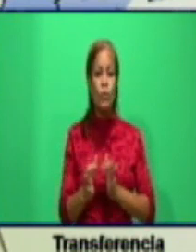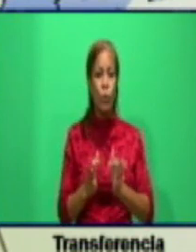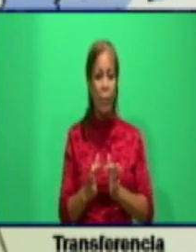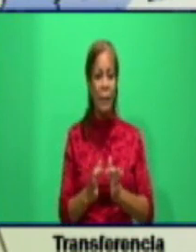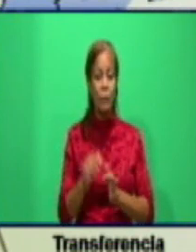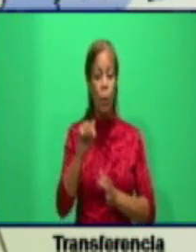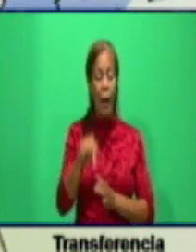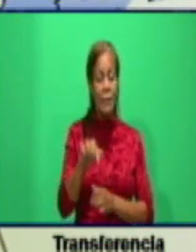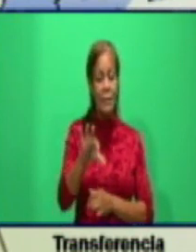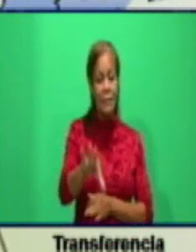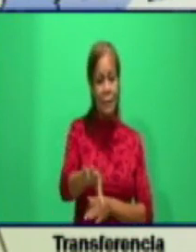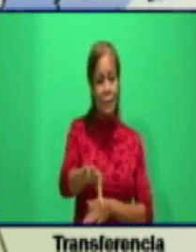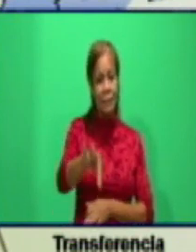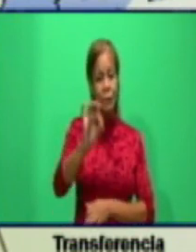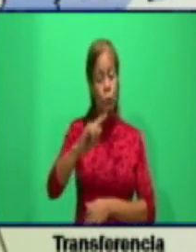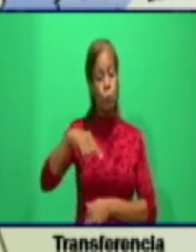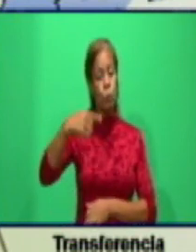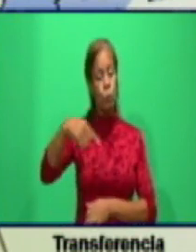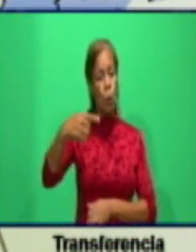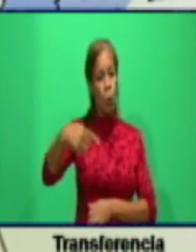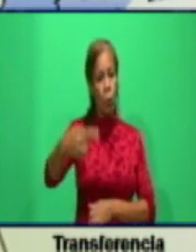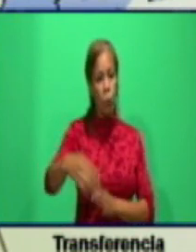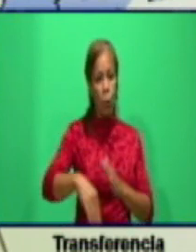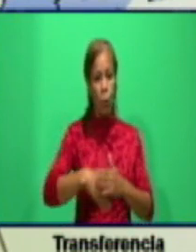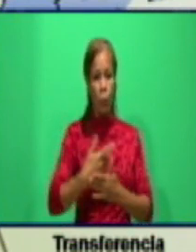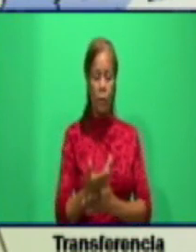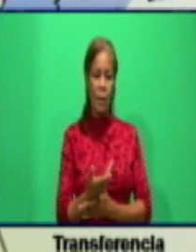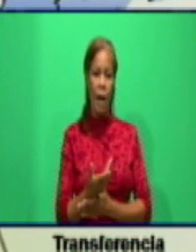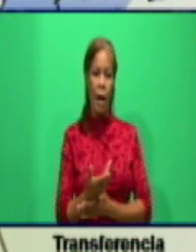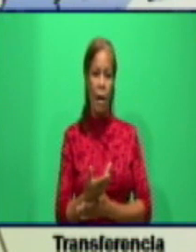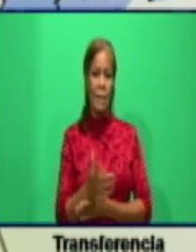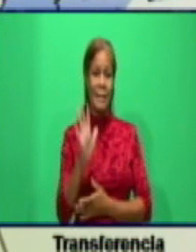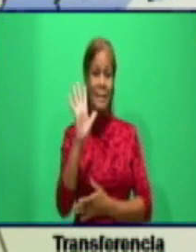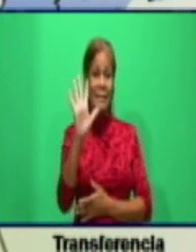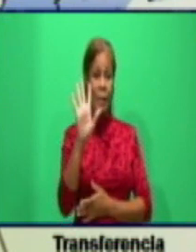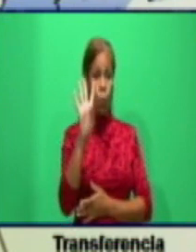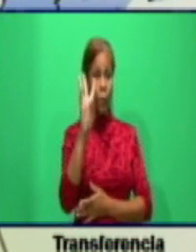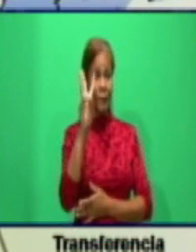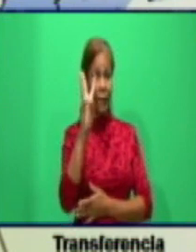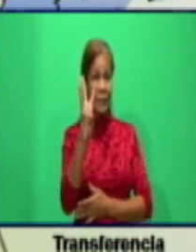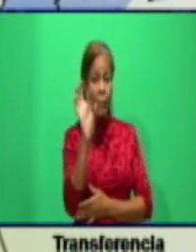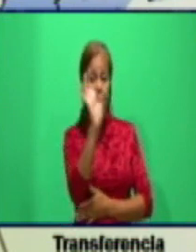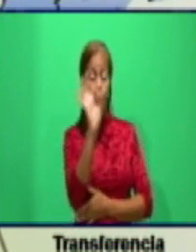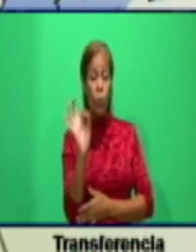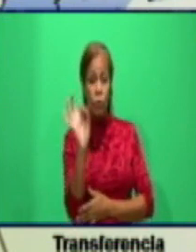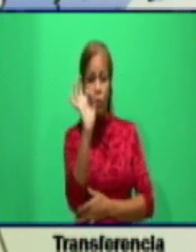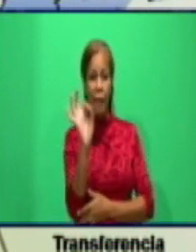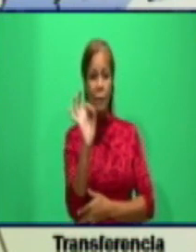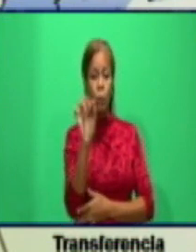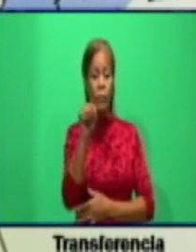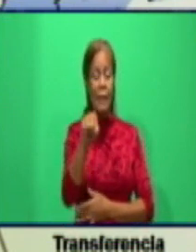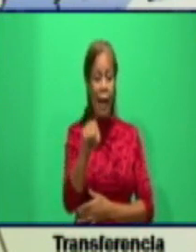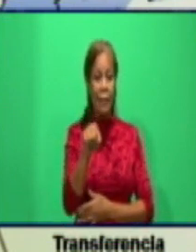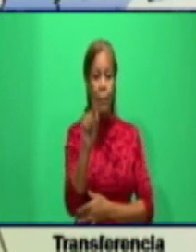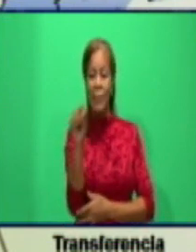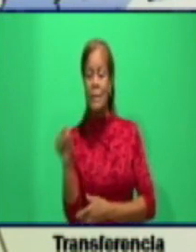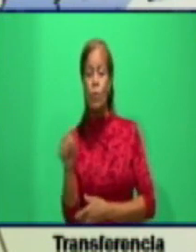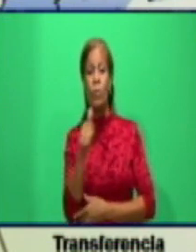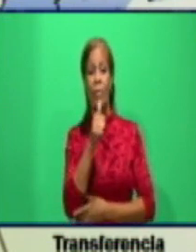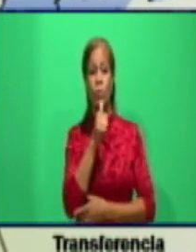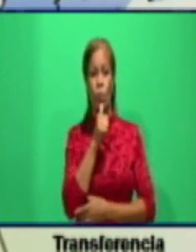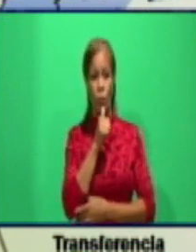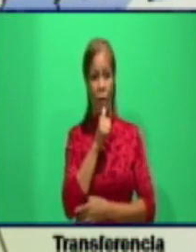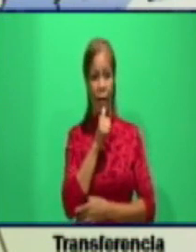sacan todos los días 0.53% de los casos sospechosos, que de ahí es donde se sacan